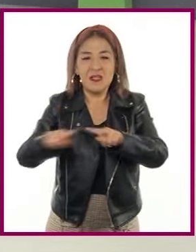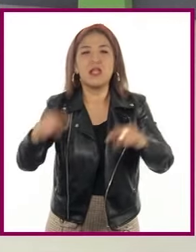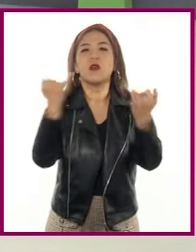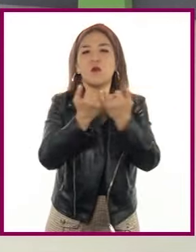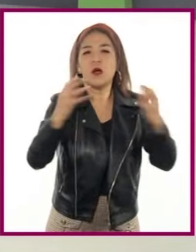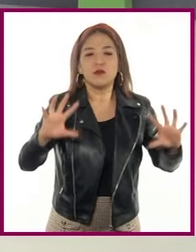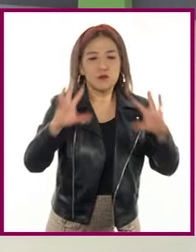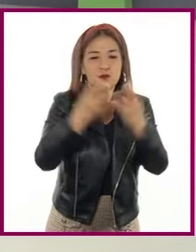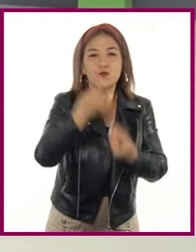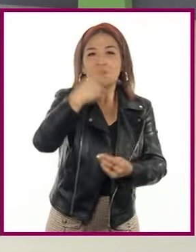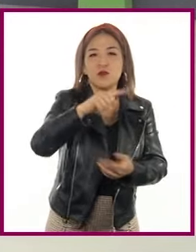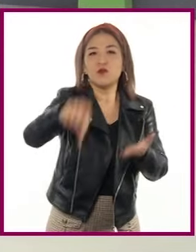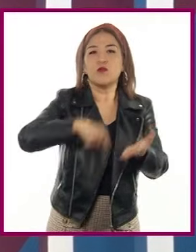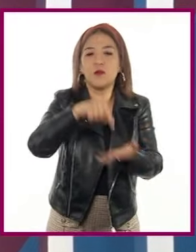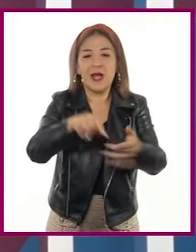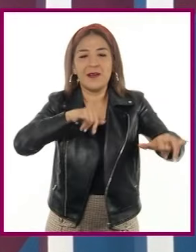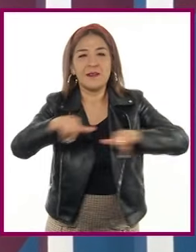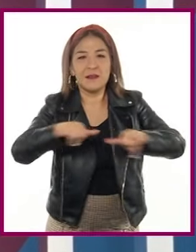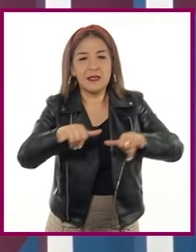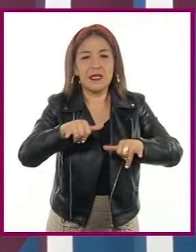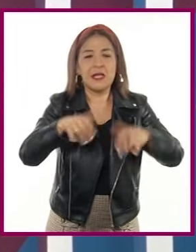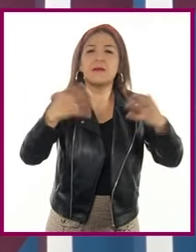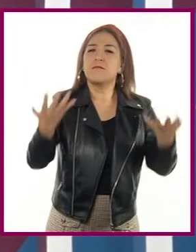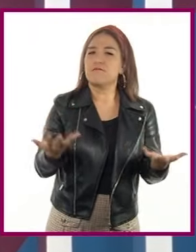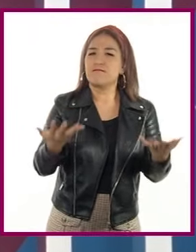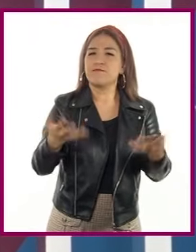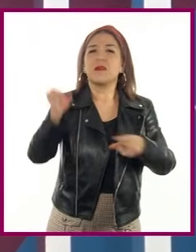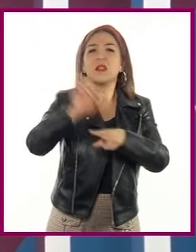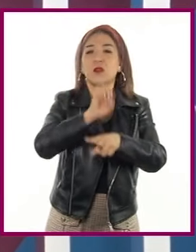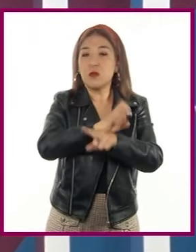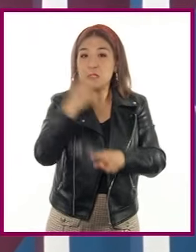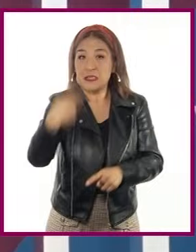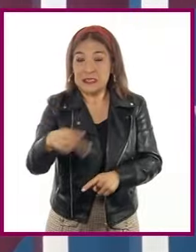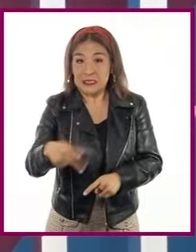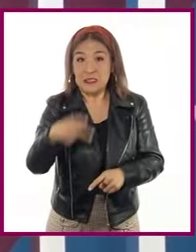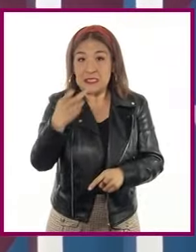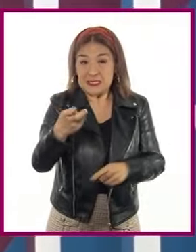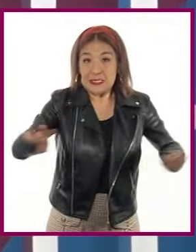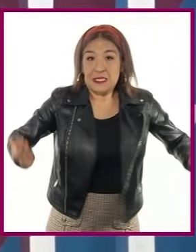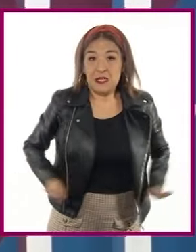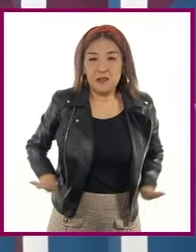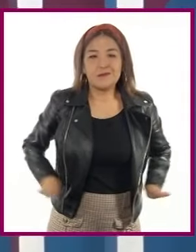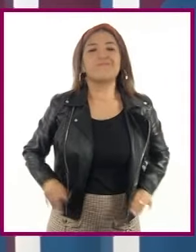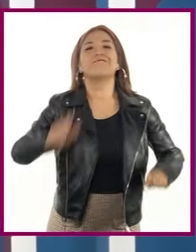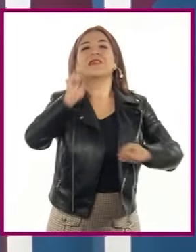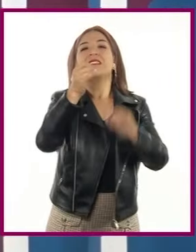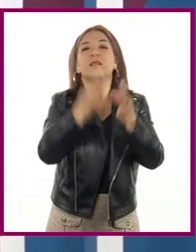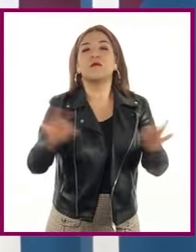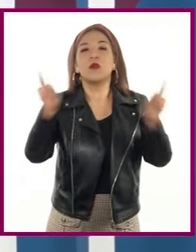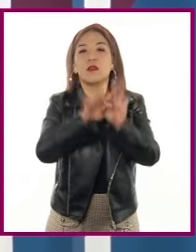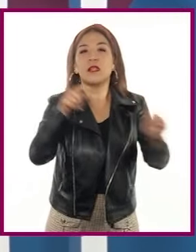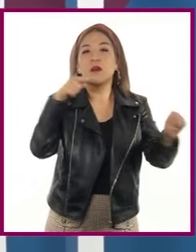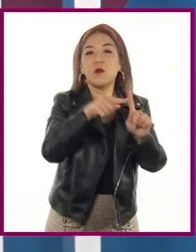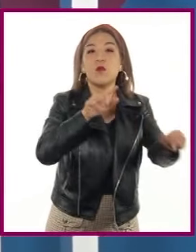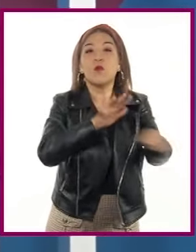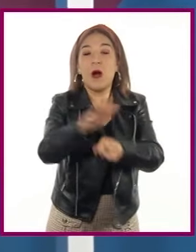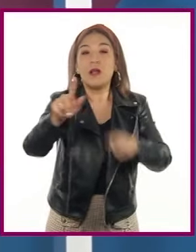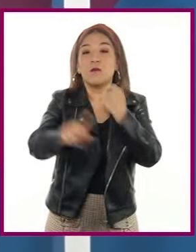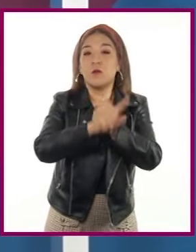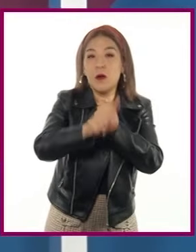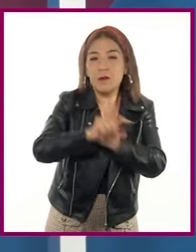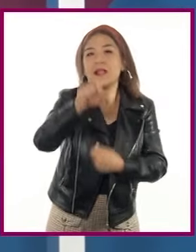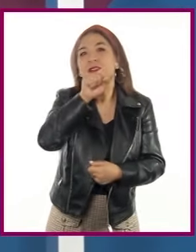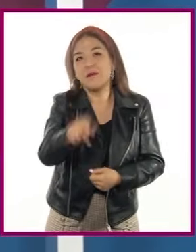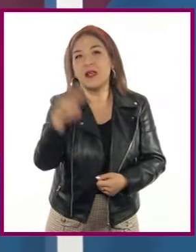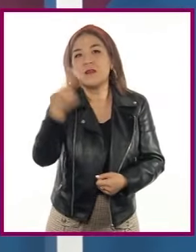composición demográfica. Entonces, estas características son determinantes en los tipos de problemas o necesidades